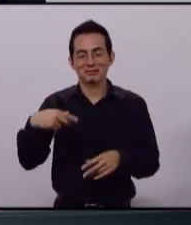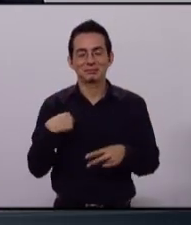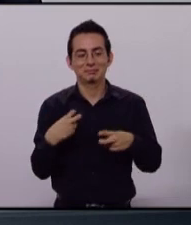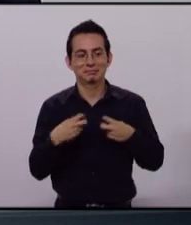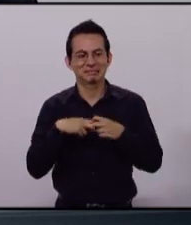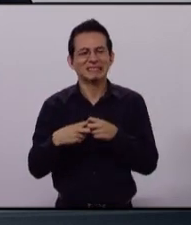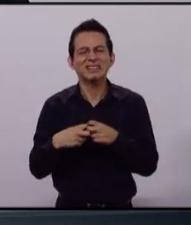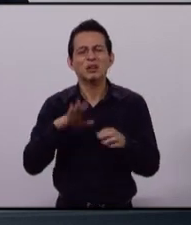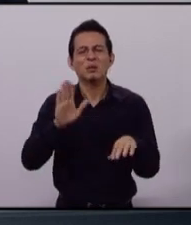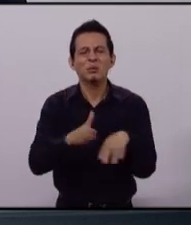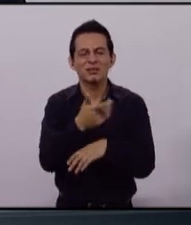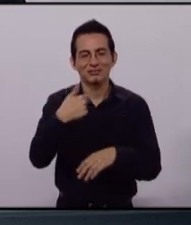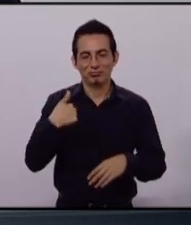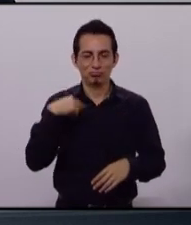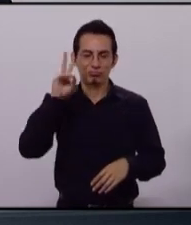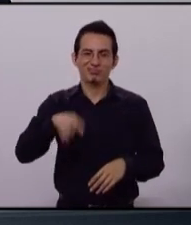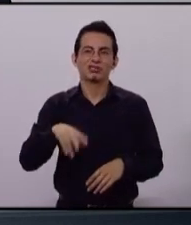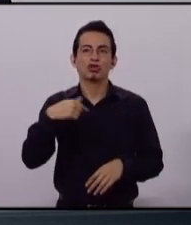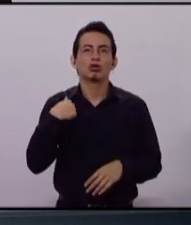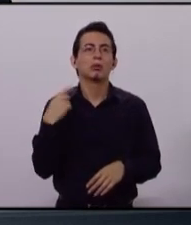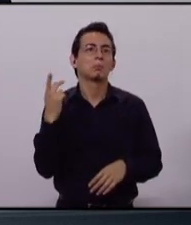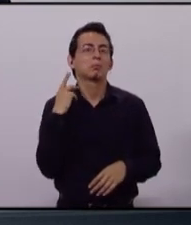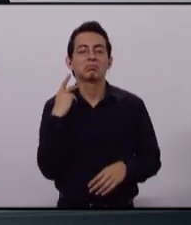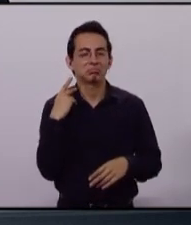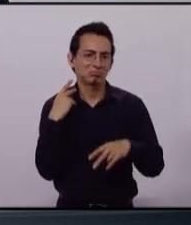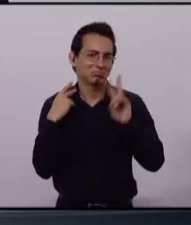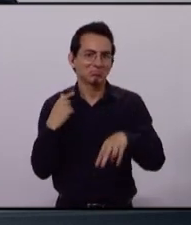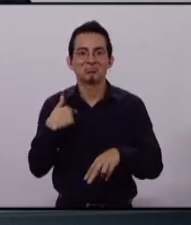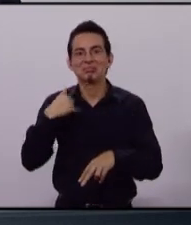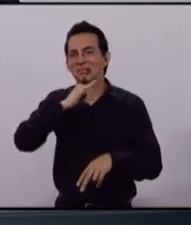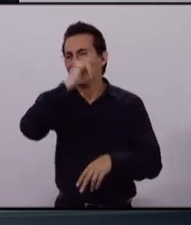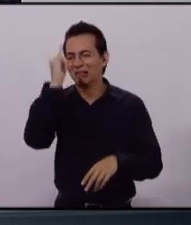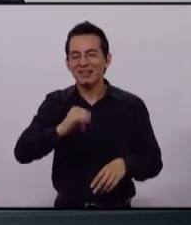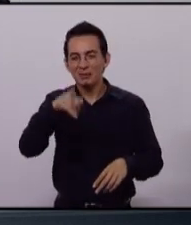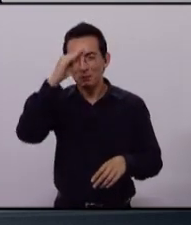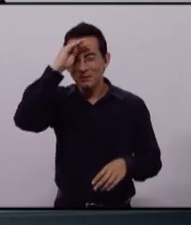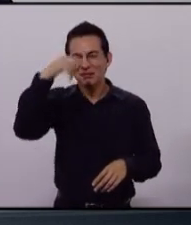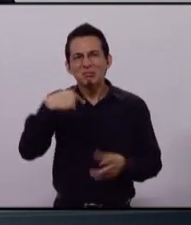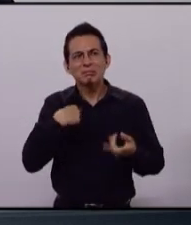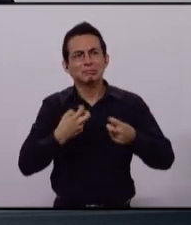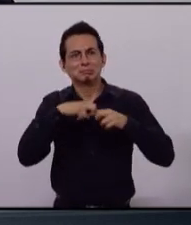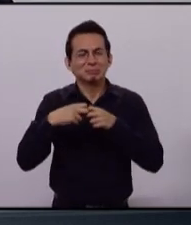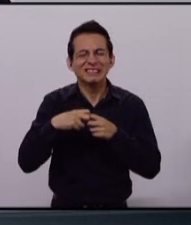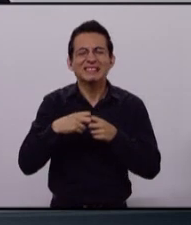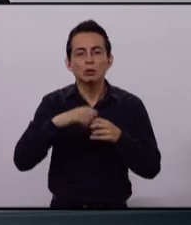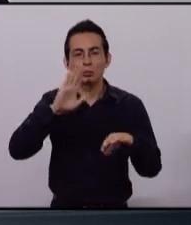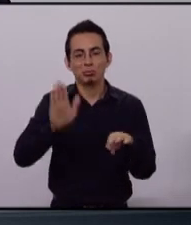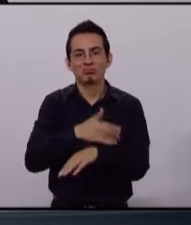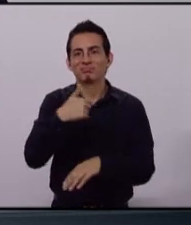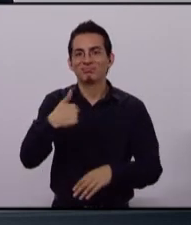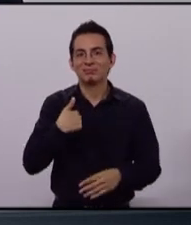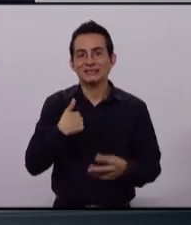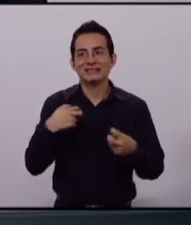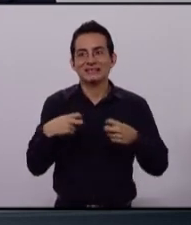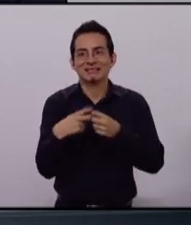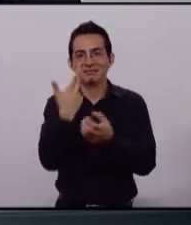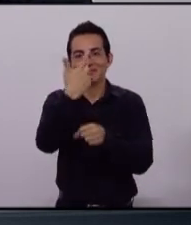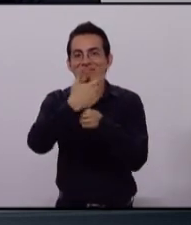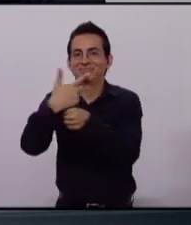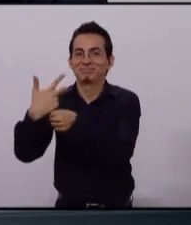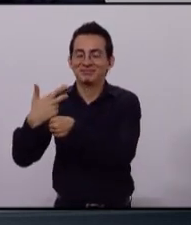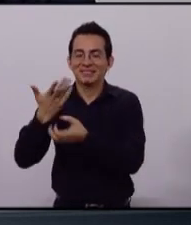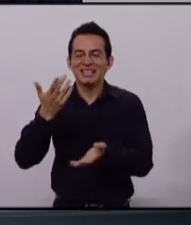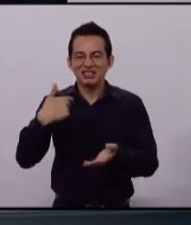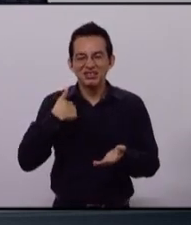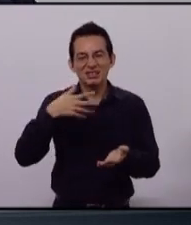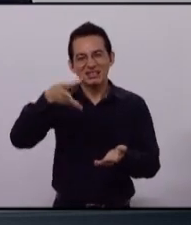político. Quiero aclararles, por eso titubeo, por eso en ocasiones, no es porque no conozca, es porque me dan nervio las cámaras. Y he